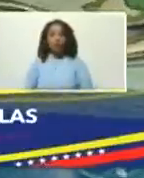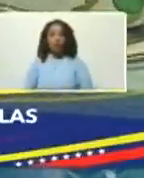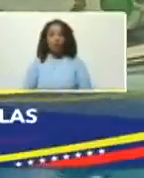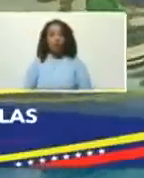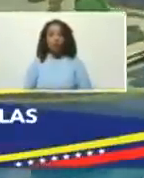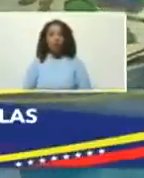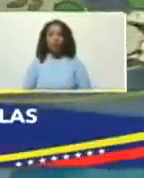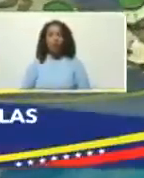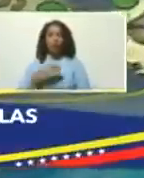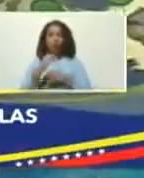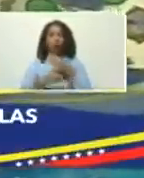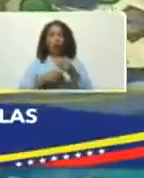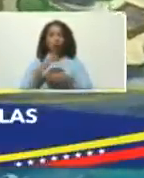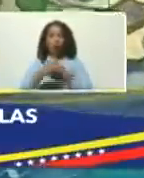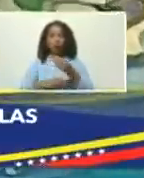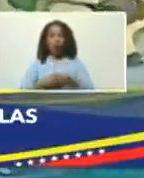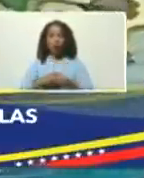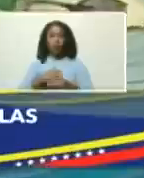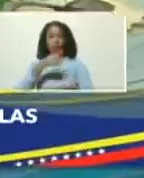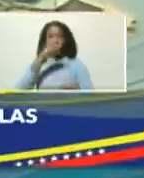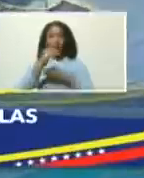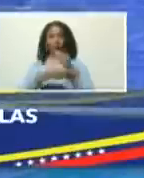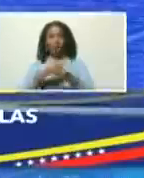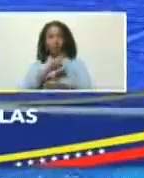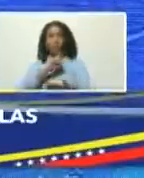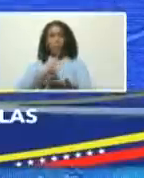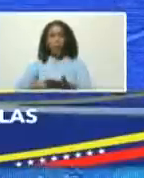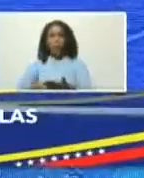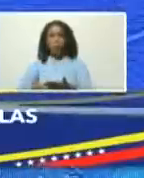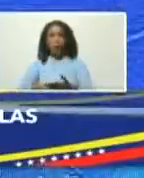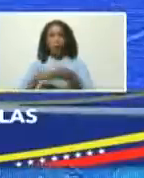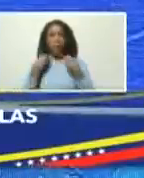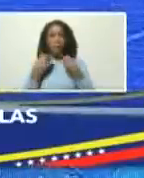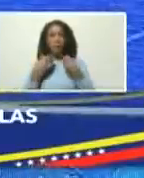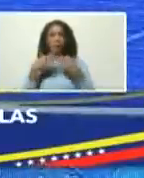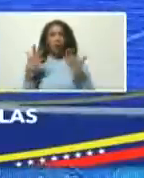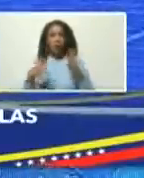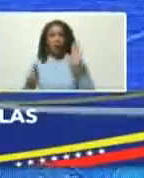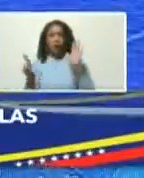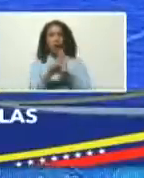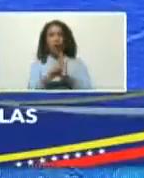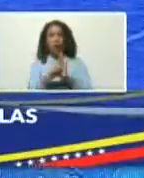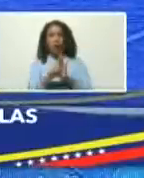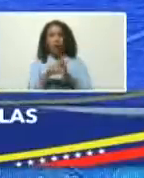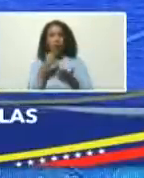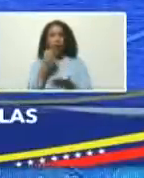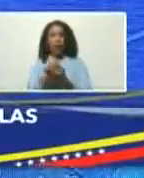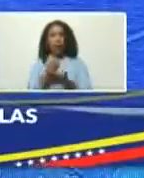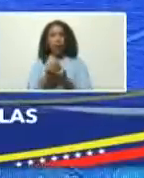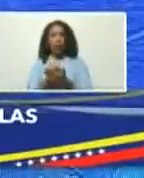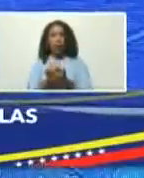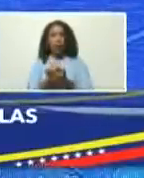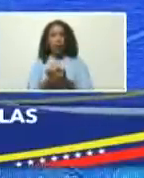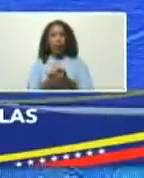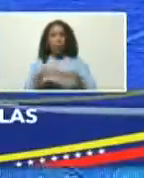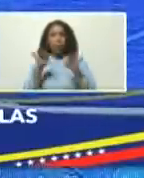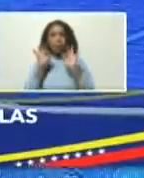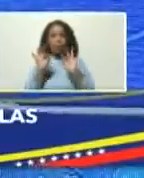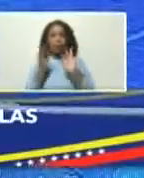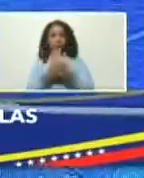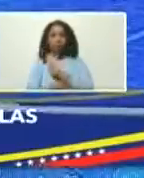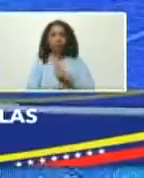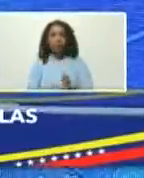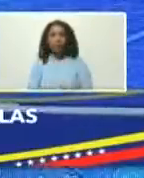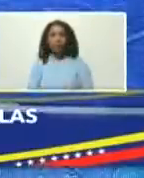haciendo el ejecútese para que la ley orgánica de zonas económicas especiales